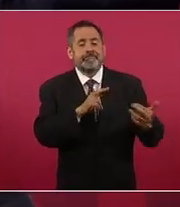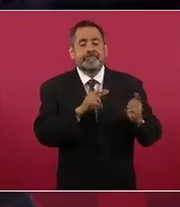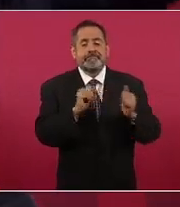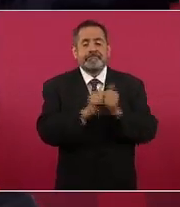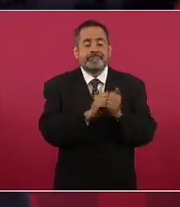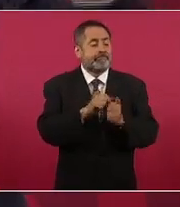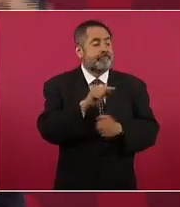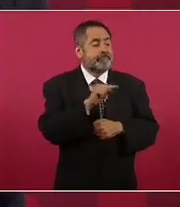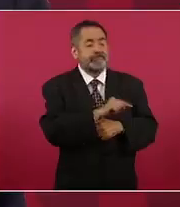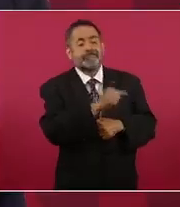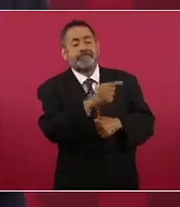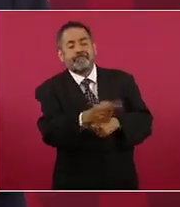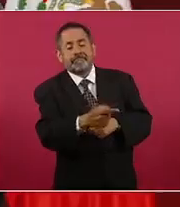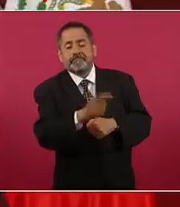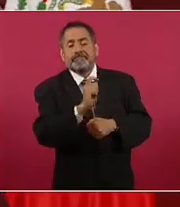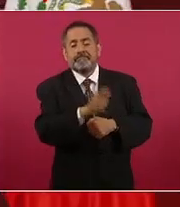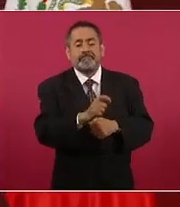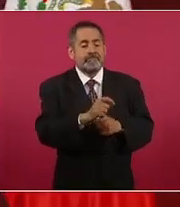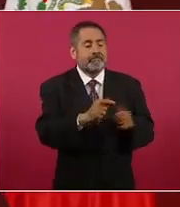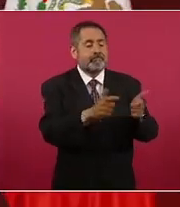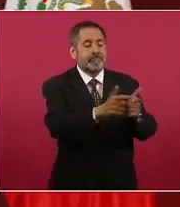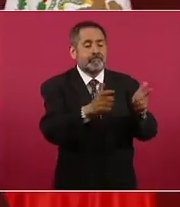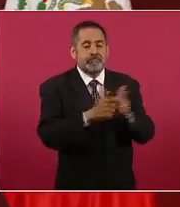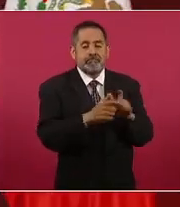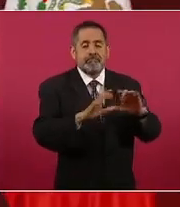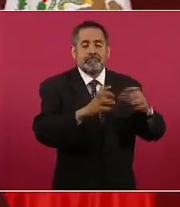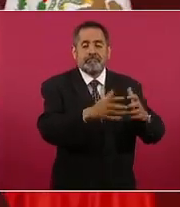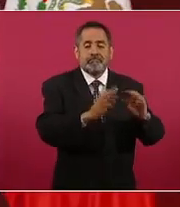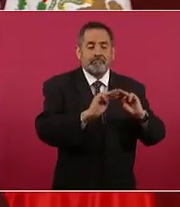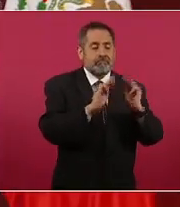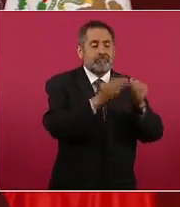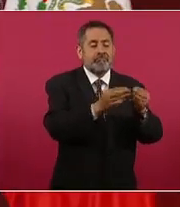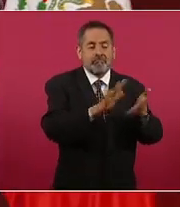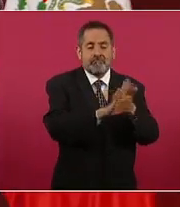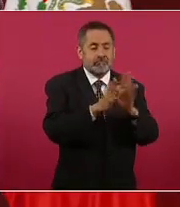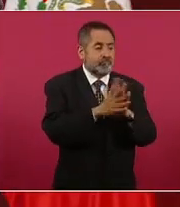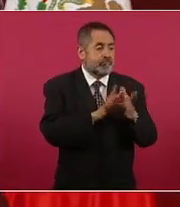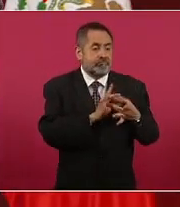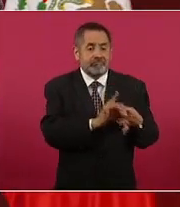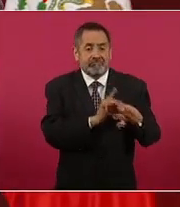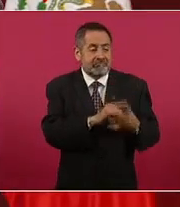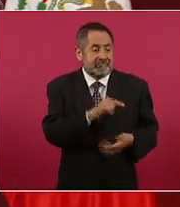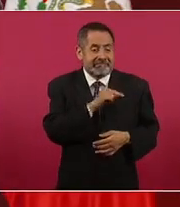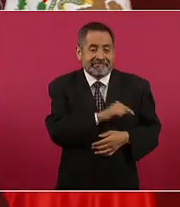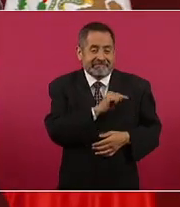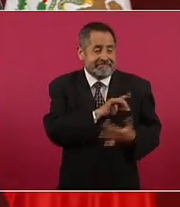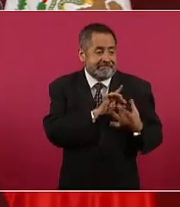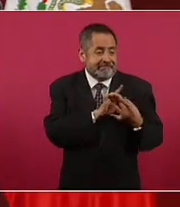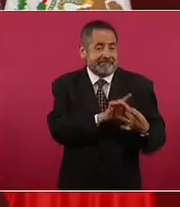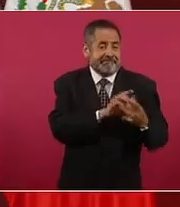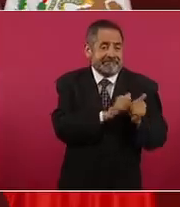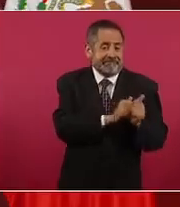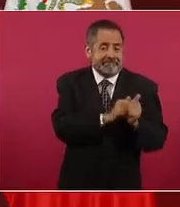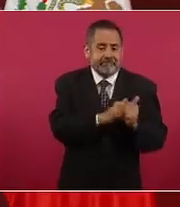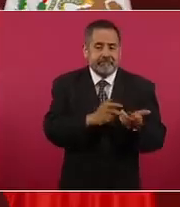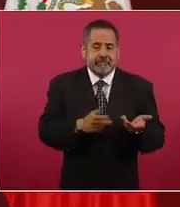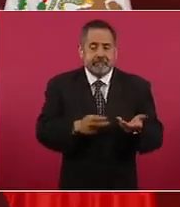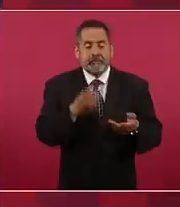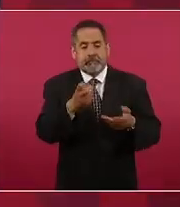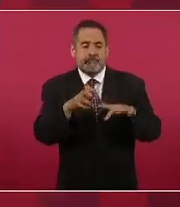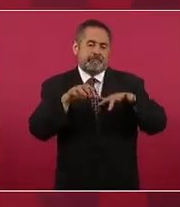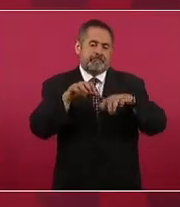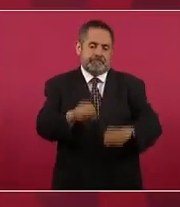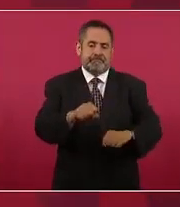un grupo de la delincuencia organizada y por eso está